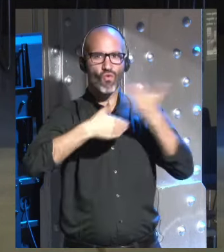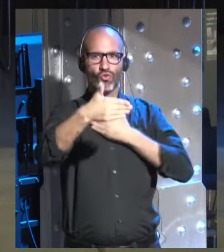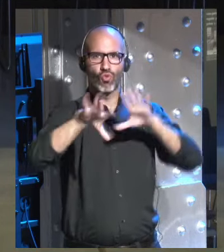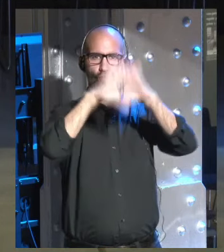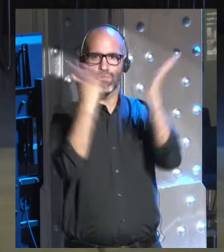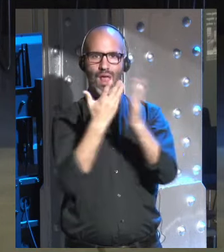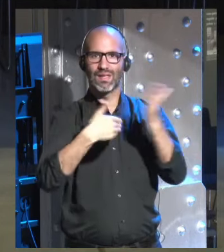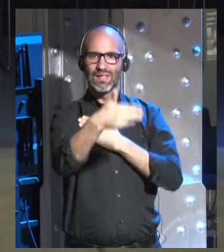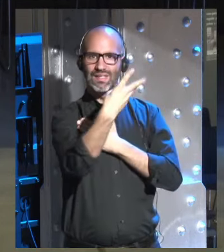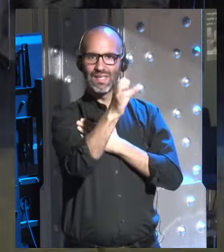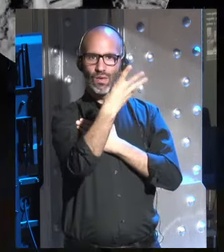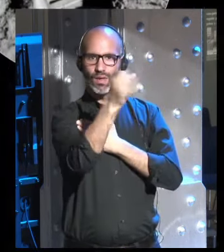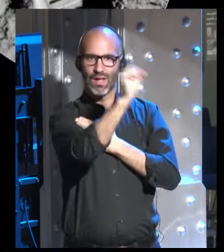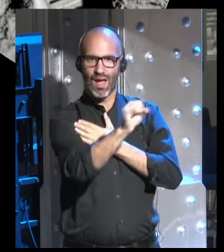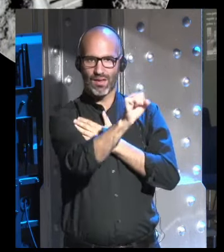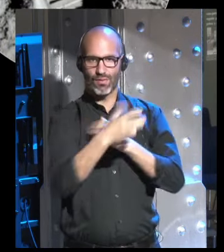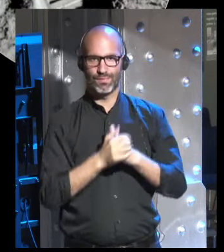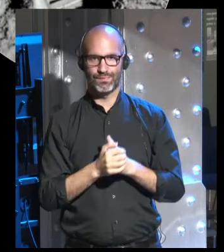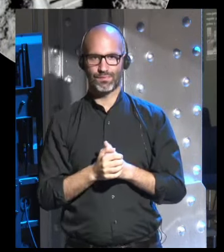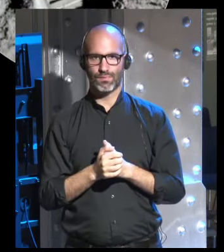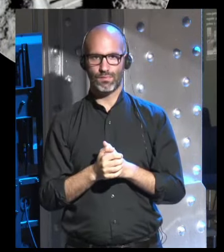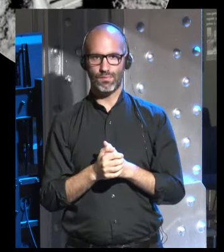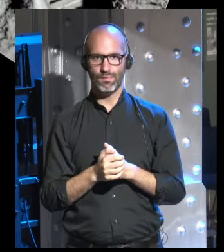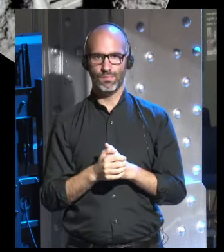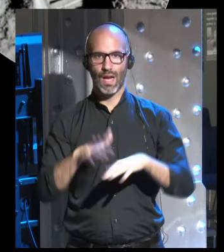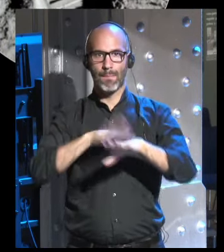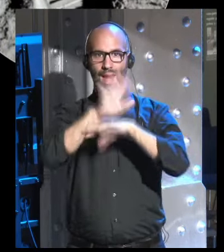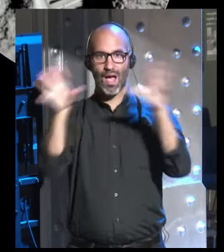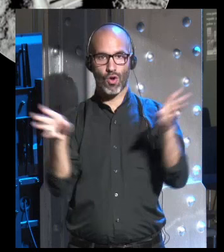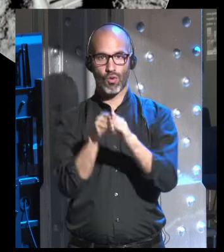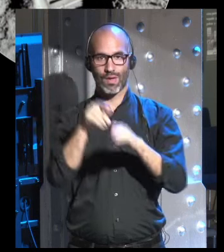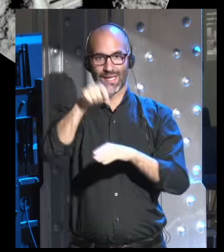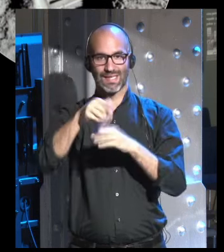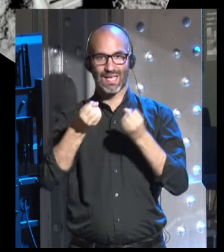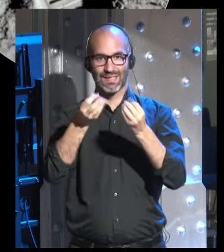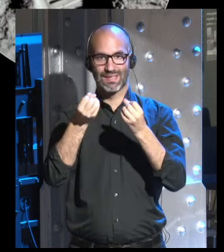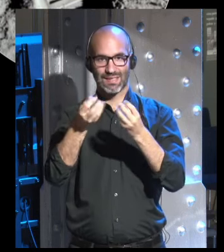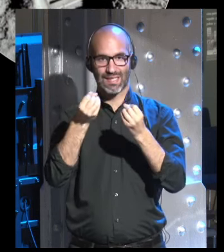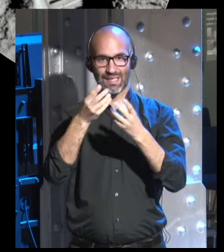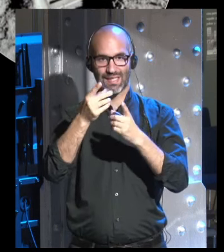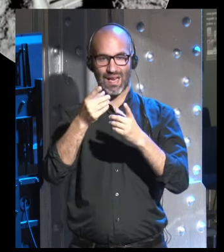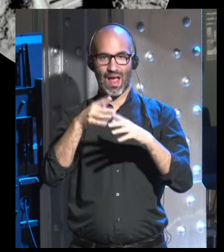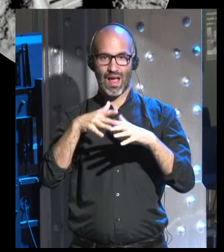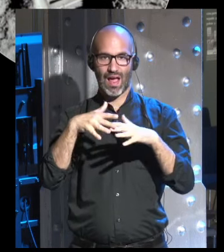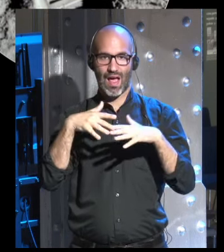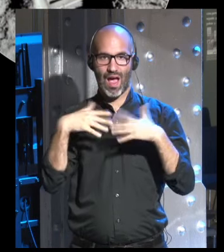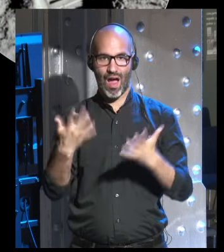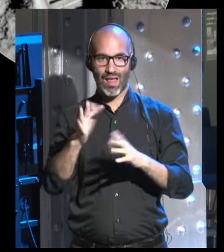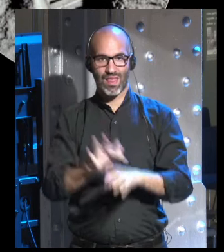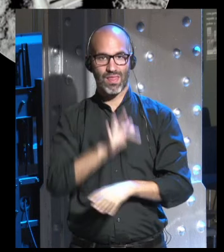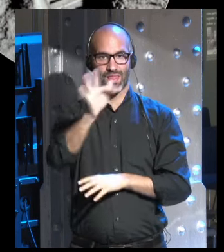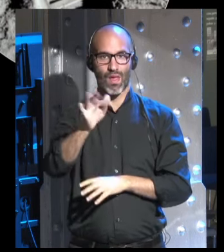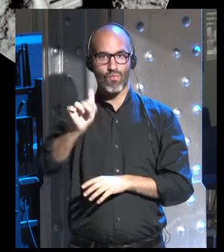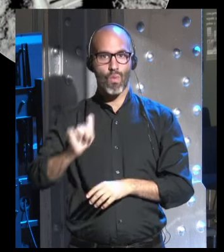en 30 o 40 años para concluir esta charla y daros la